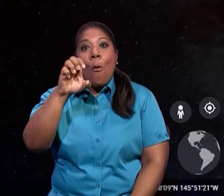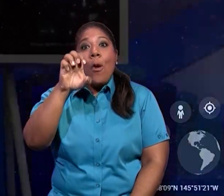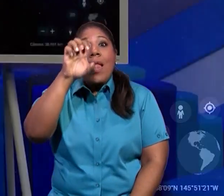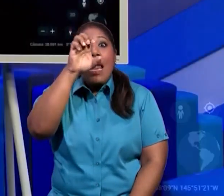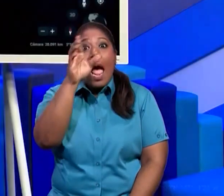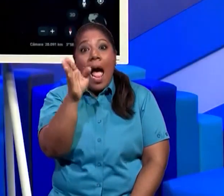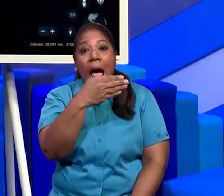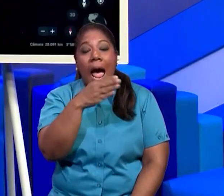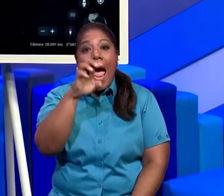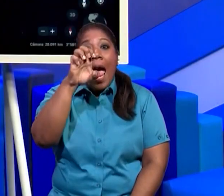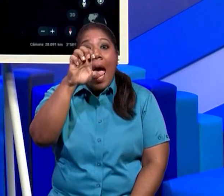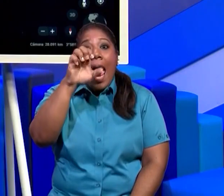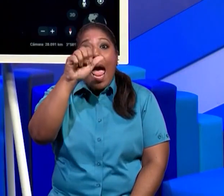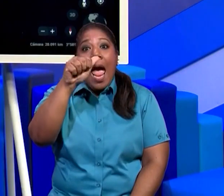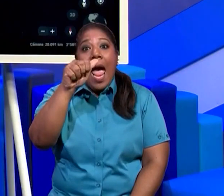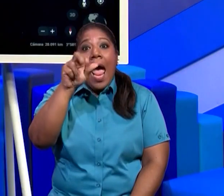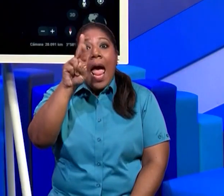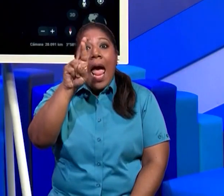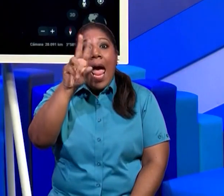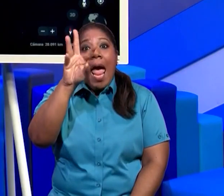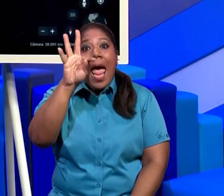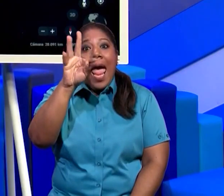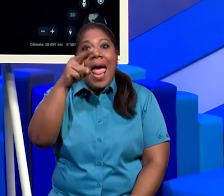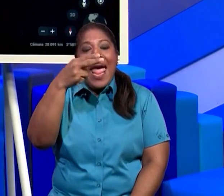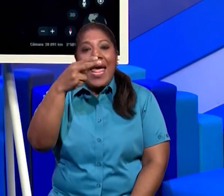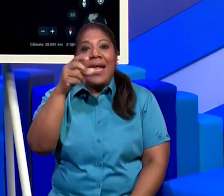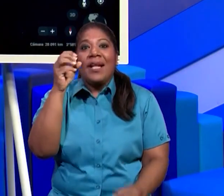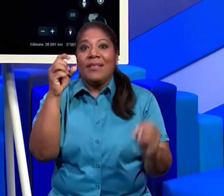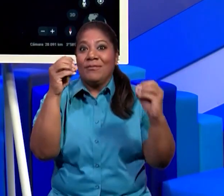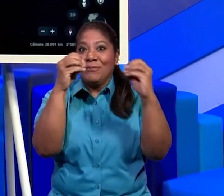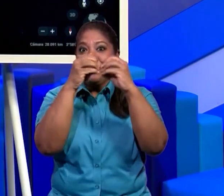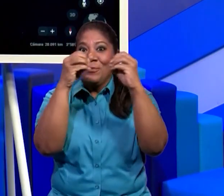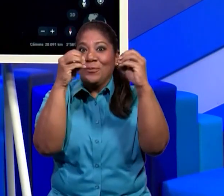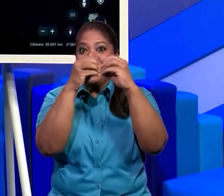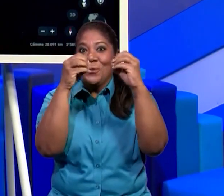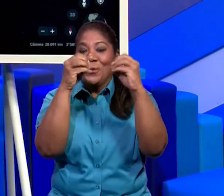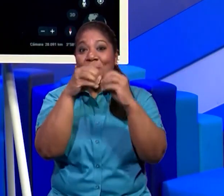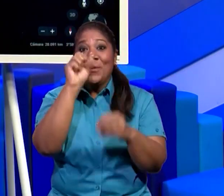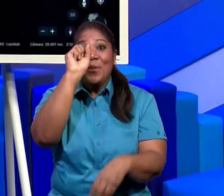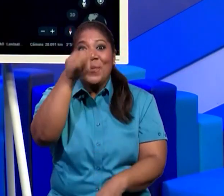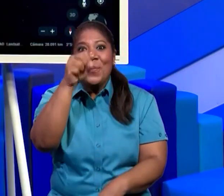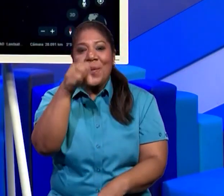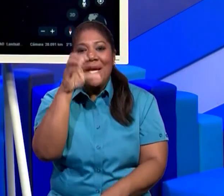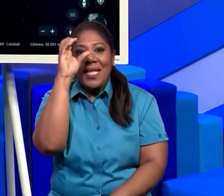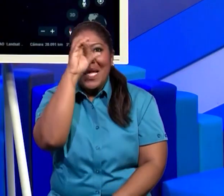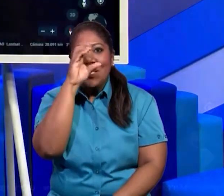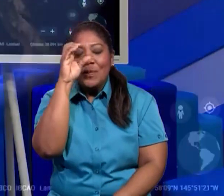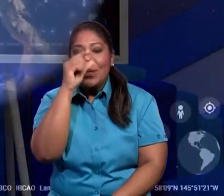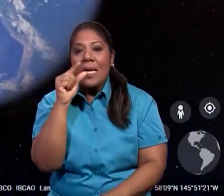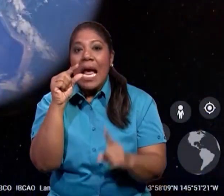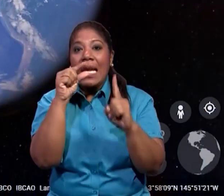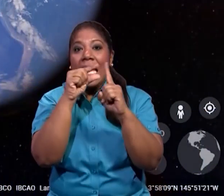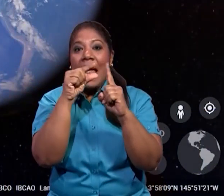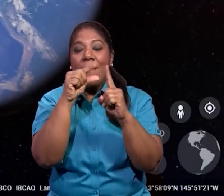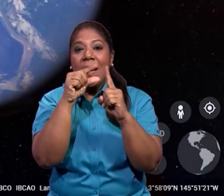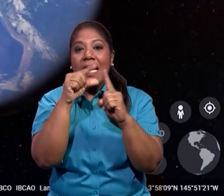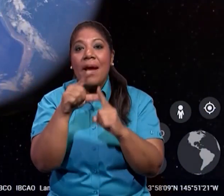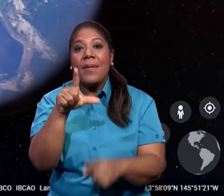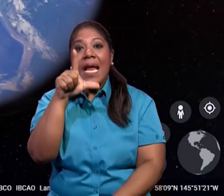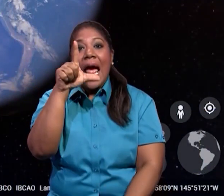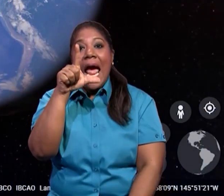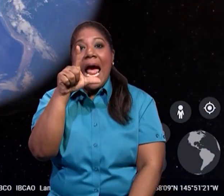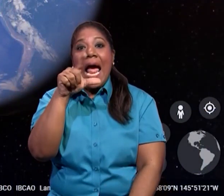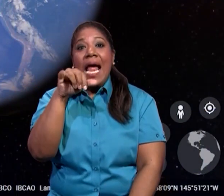Tierra. Ahora, si nos vamos al buscador, vamos a escribir Lídice.